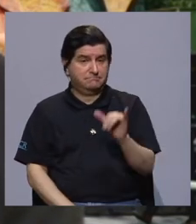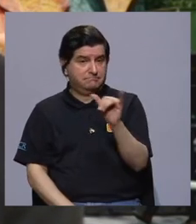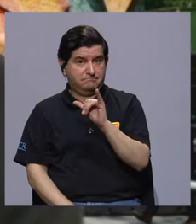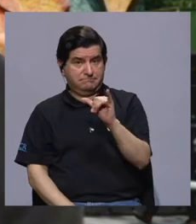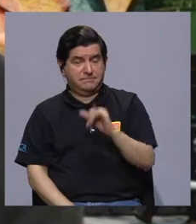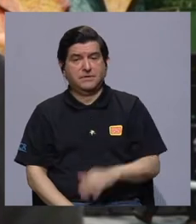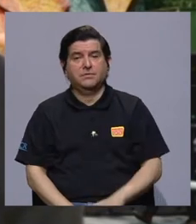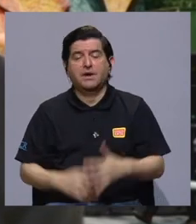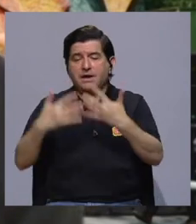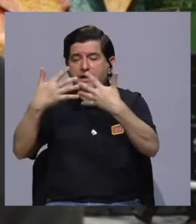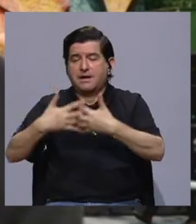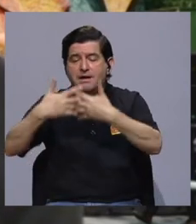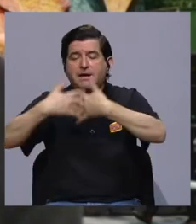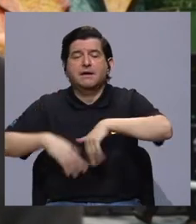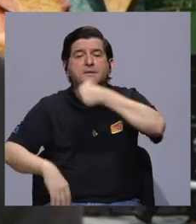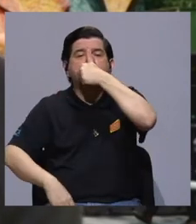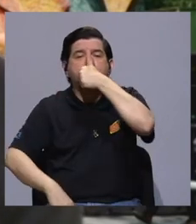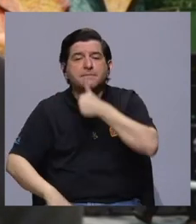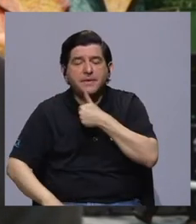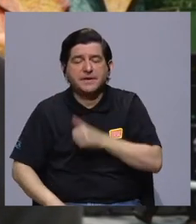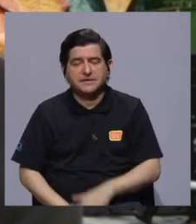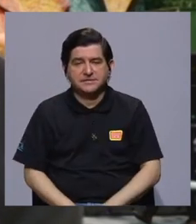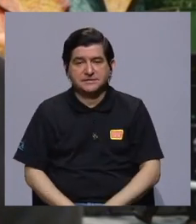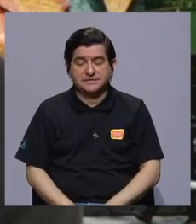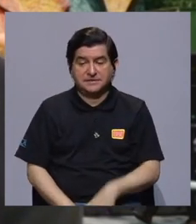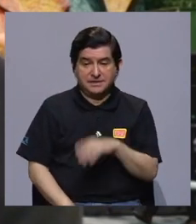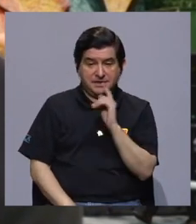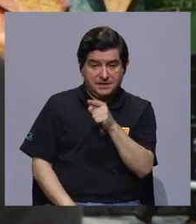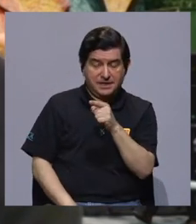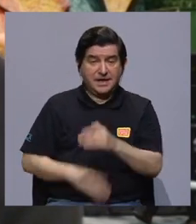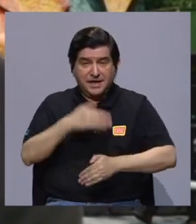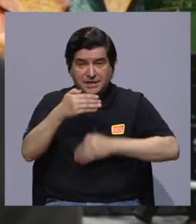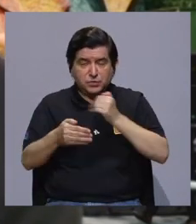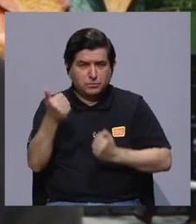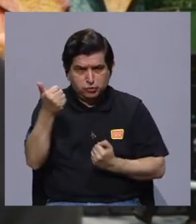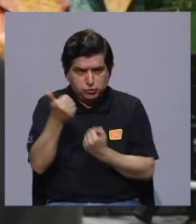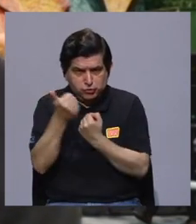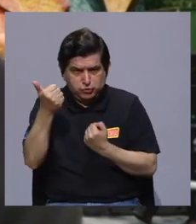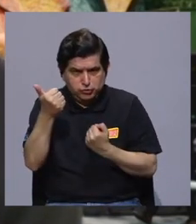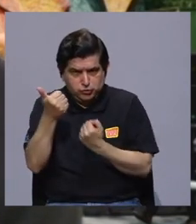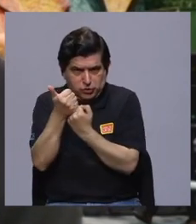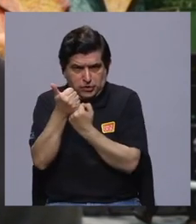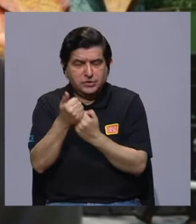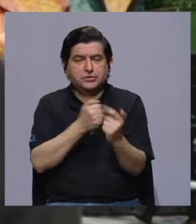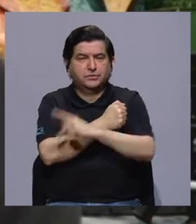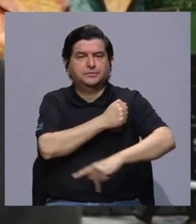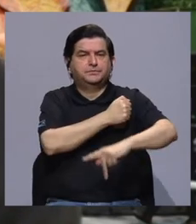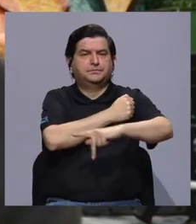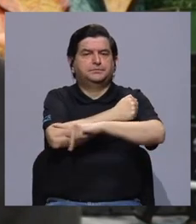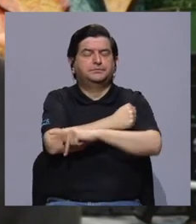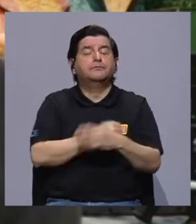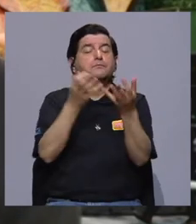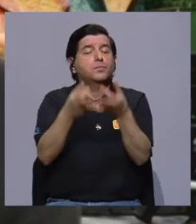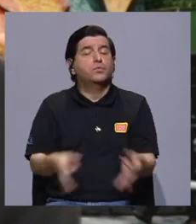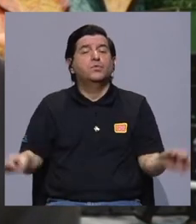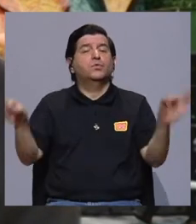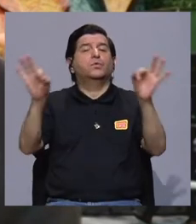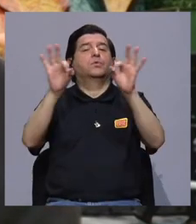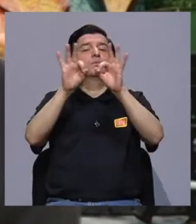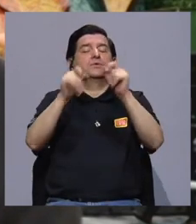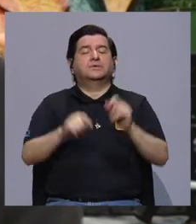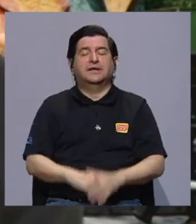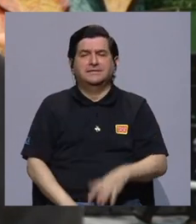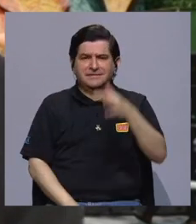la empresa privada, que se convierte en un proceso de apoyo y apalancamiento para el país, ha sido